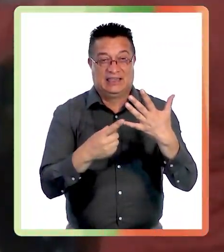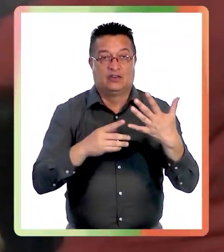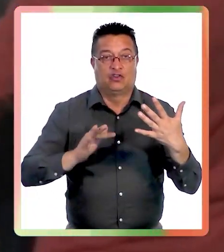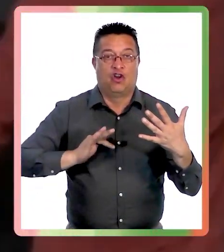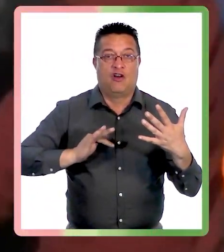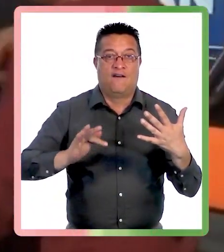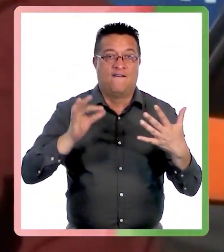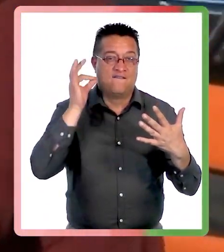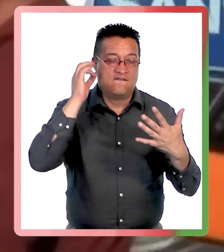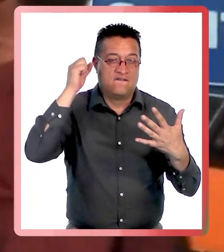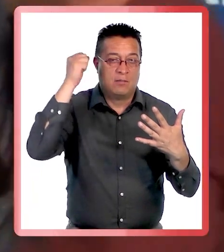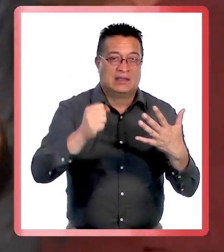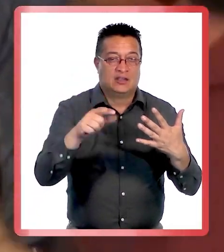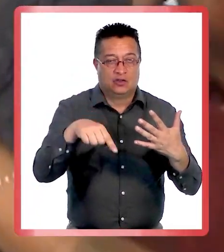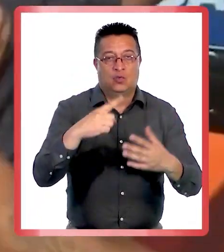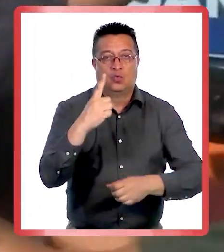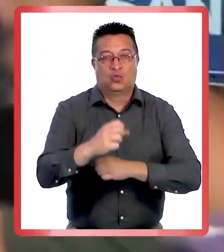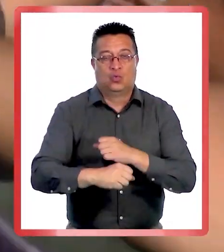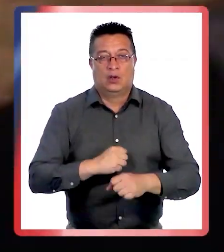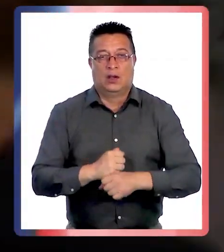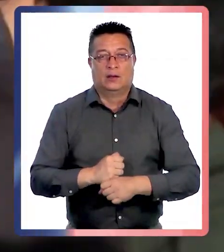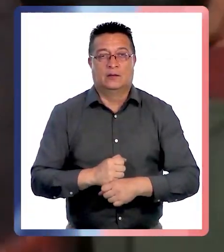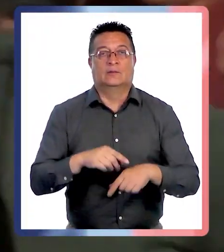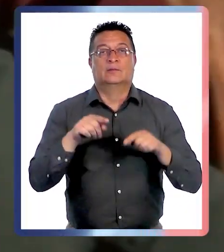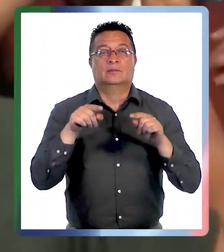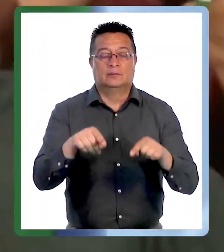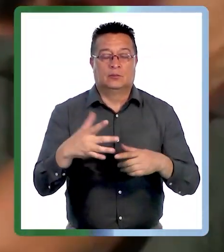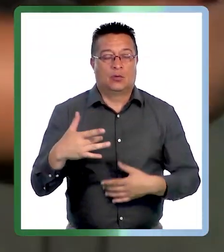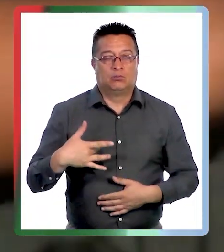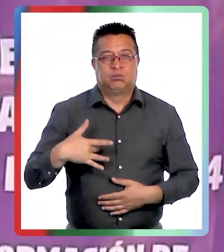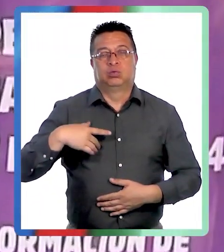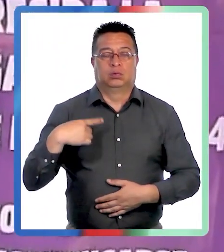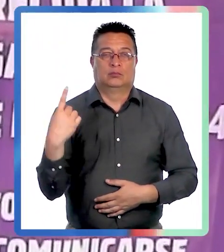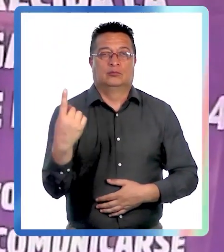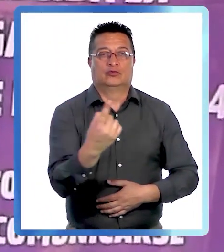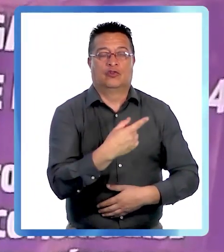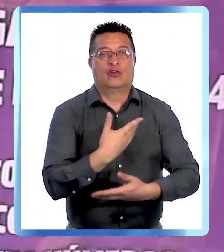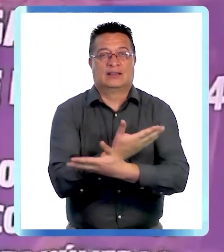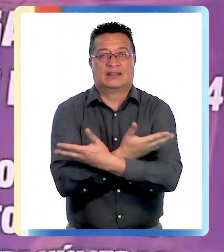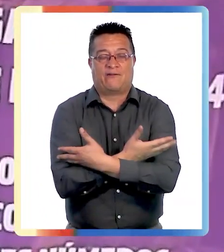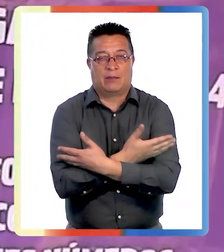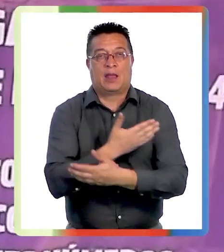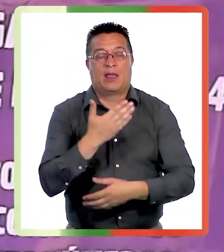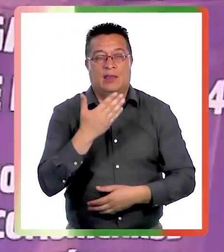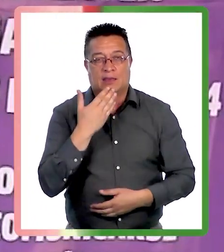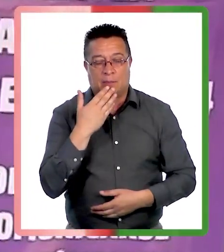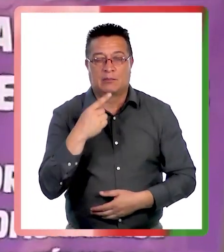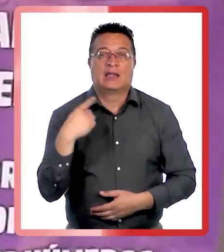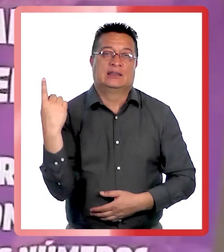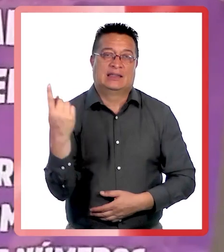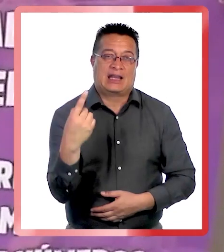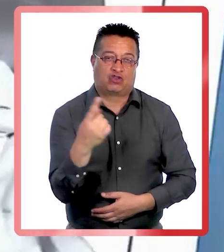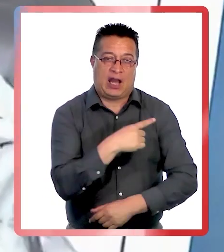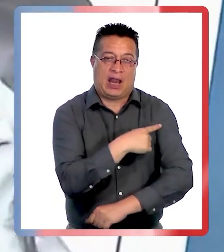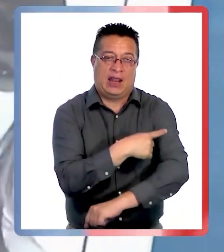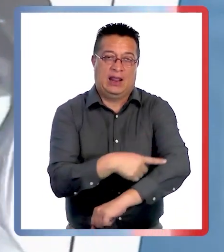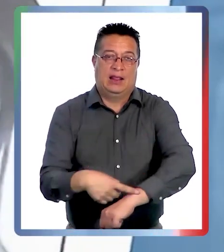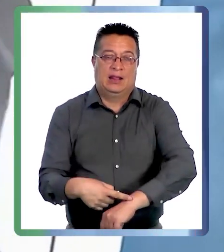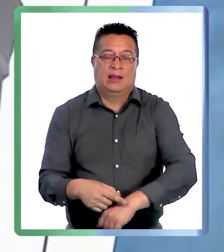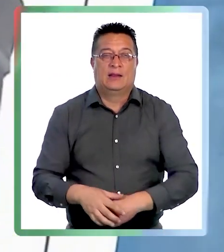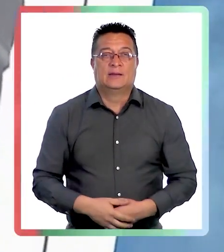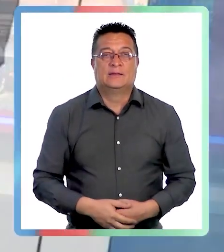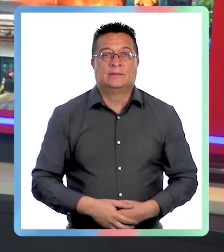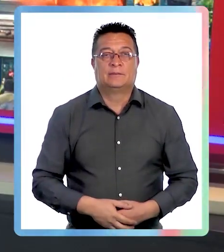el quinto femicidio de este año. Un caso que conmueve a todo San Felipe y también a nivel nacional.